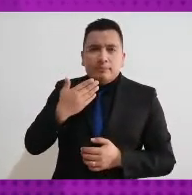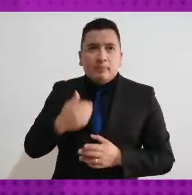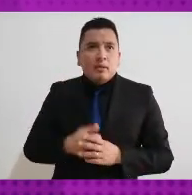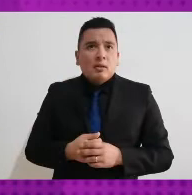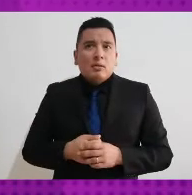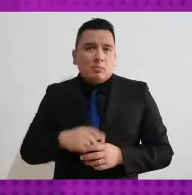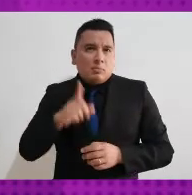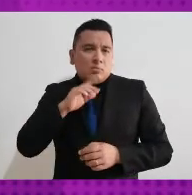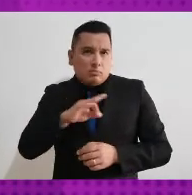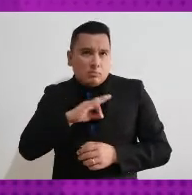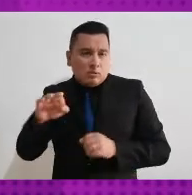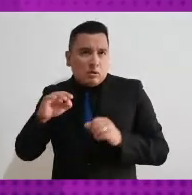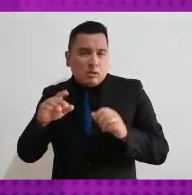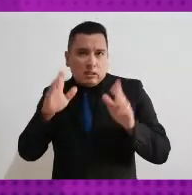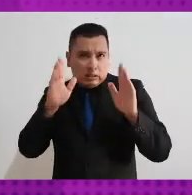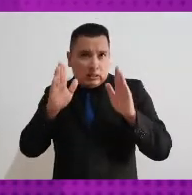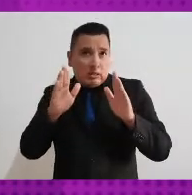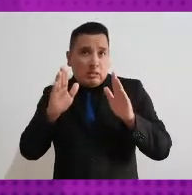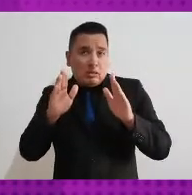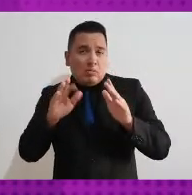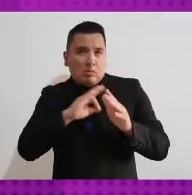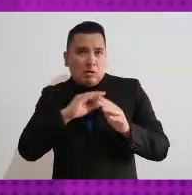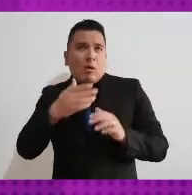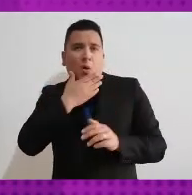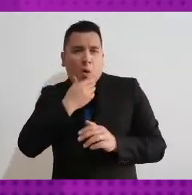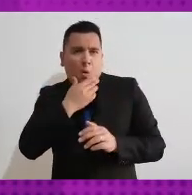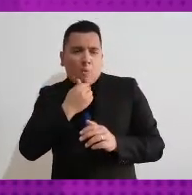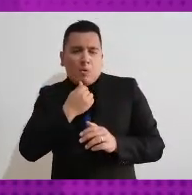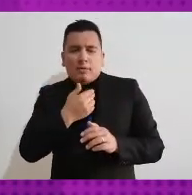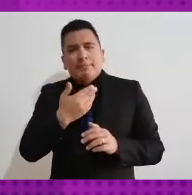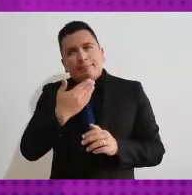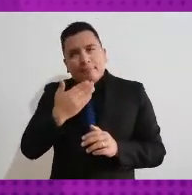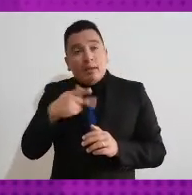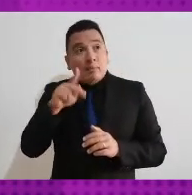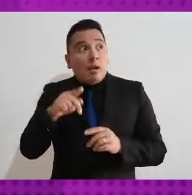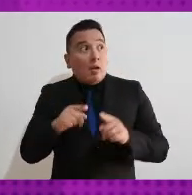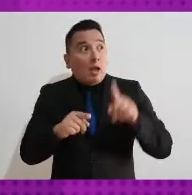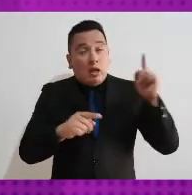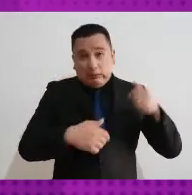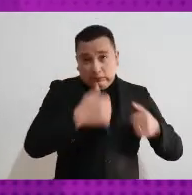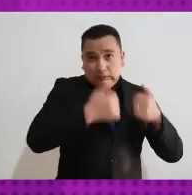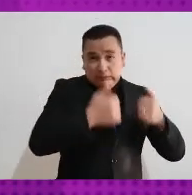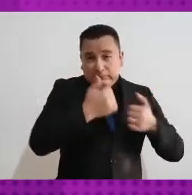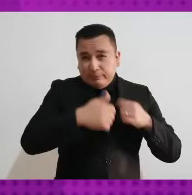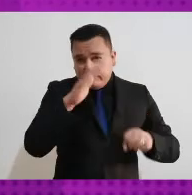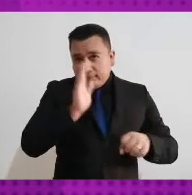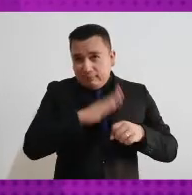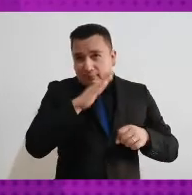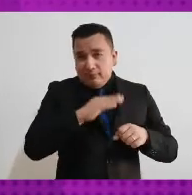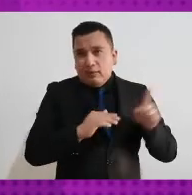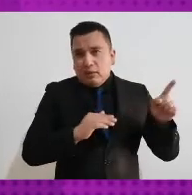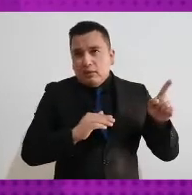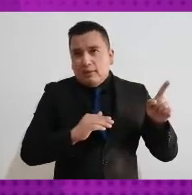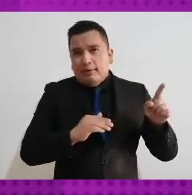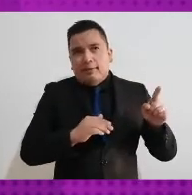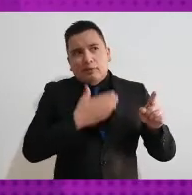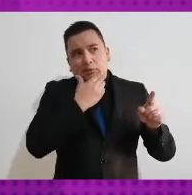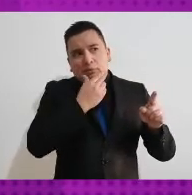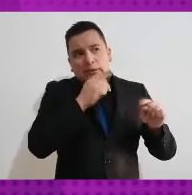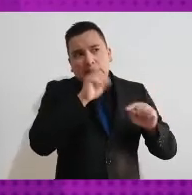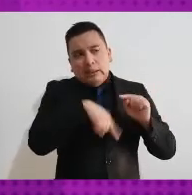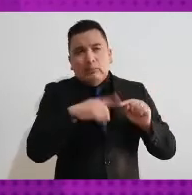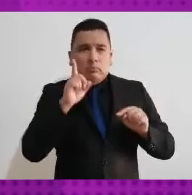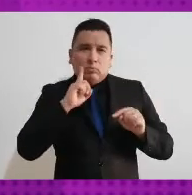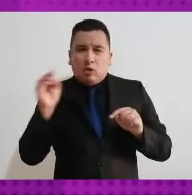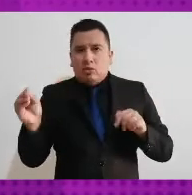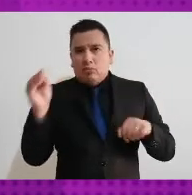cuando se cambiaran estas mujeres del bloque intermedio por hombres, pero en un bloque de competitividad alto se cambiaran hombres por mujeres. No a eso me refiero con